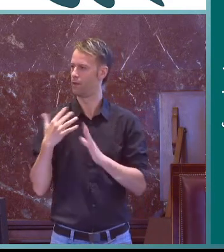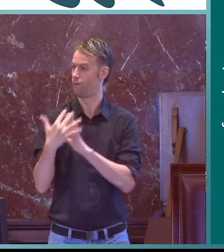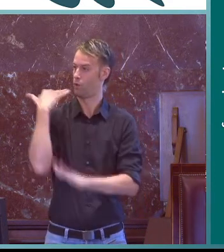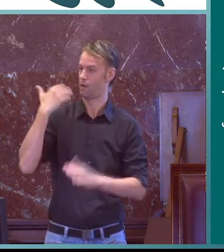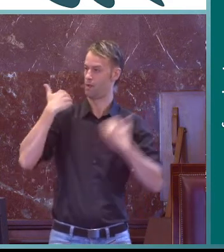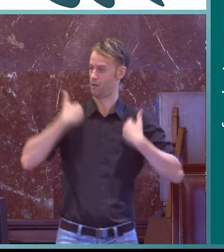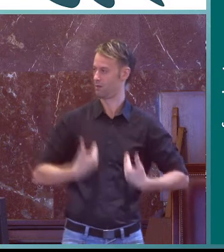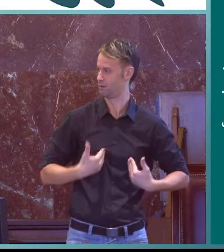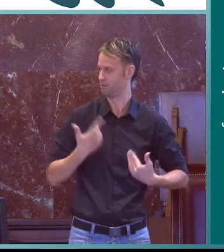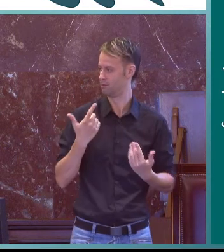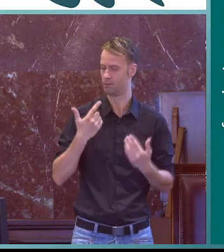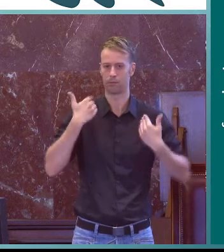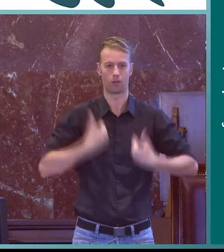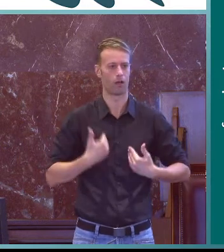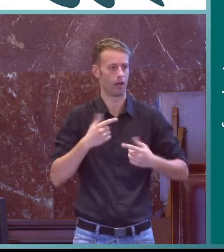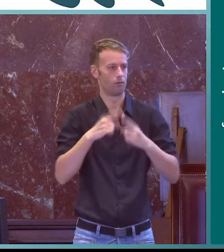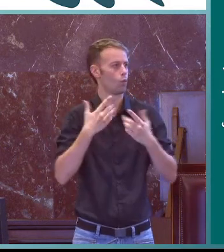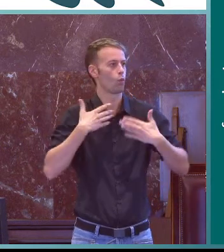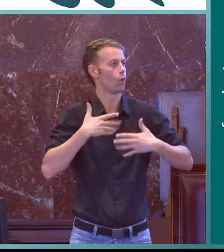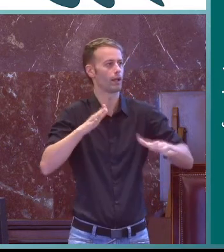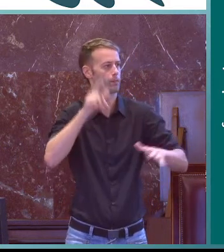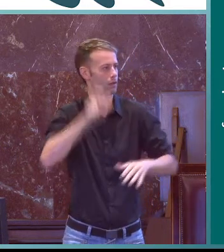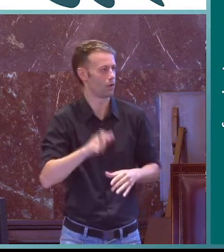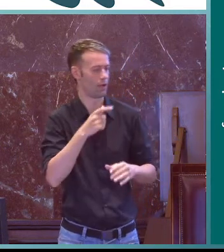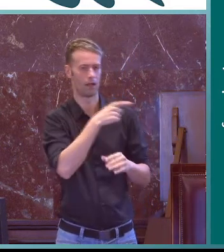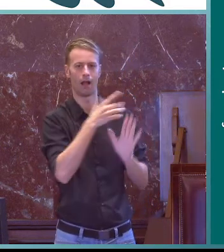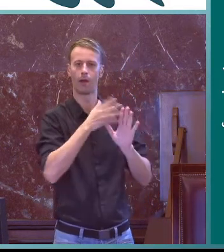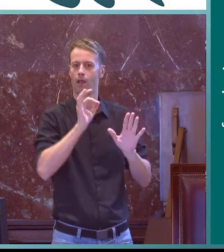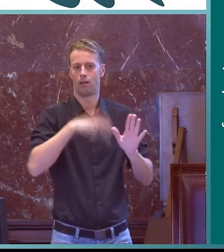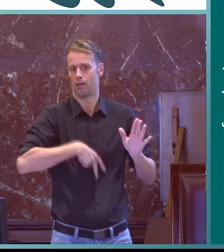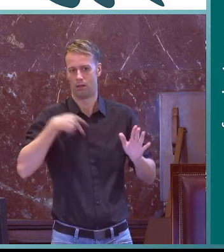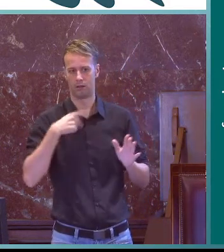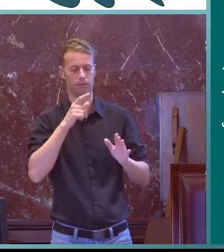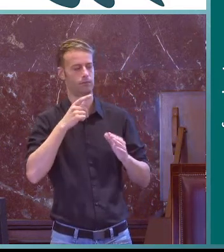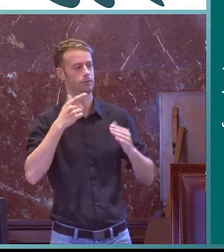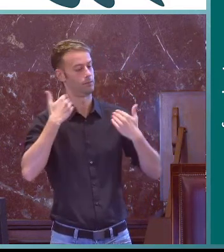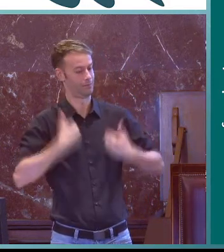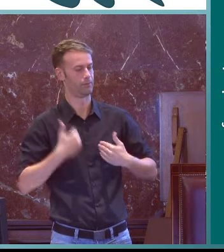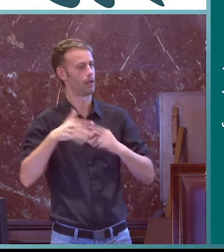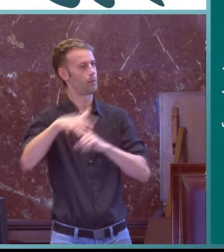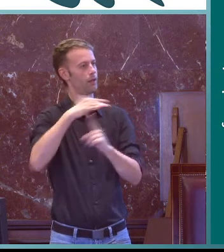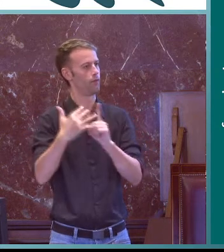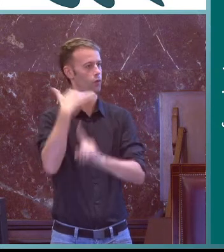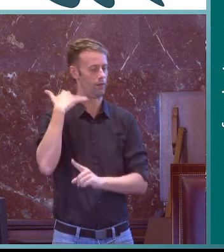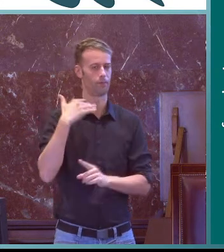El ambiente influye mucho en las personas, en cualquier persona en general.